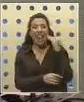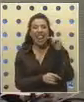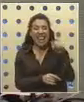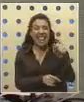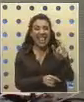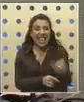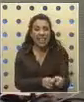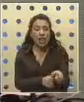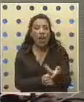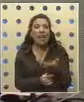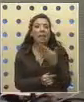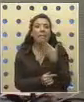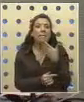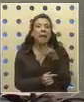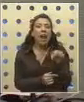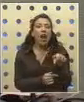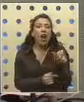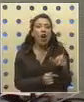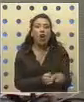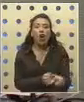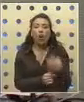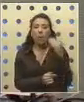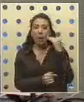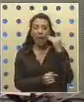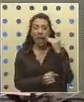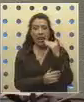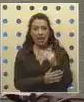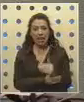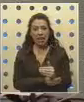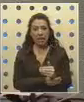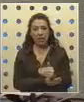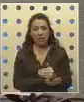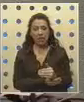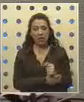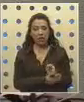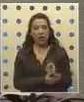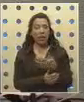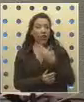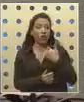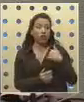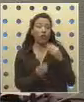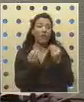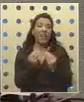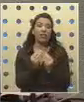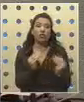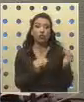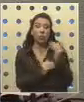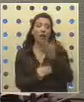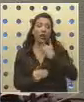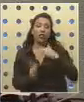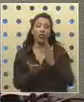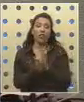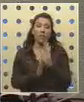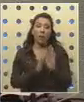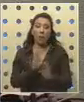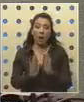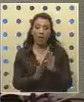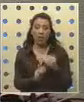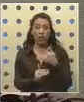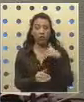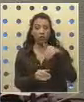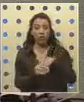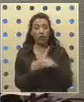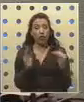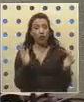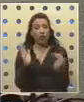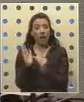niño, que es lo mejor para el niño, que es el bien superior que nosotros tenemos que resguardar. En consecuencia, yo